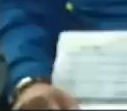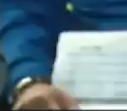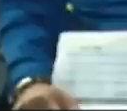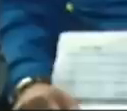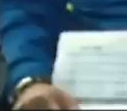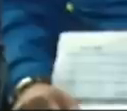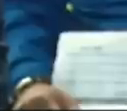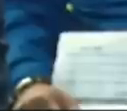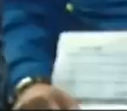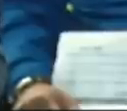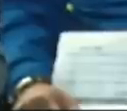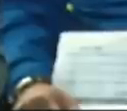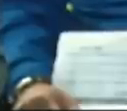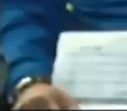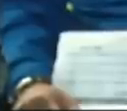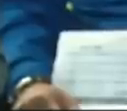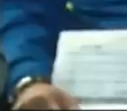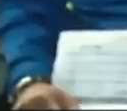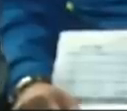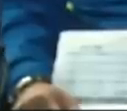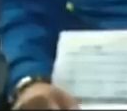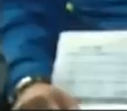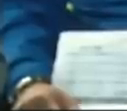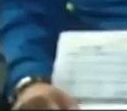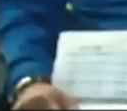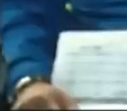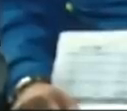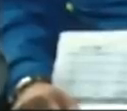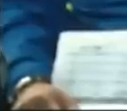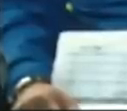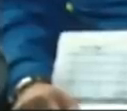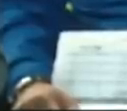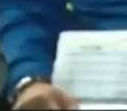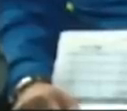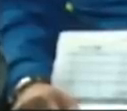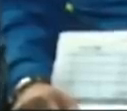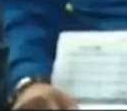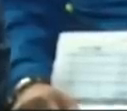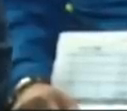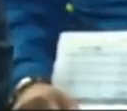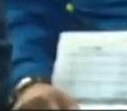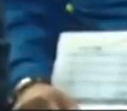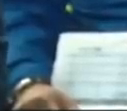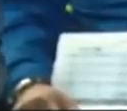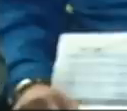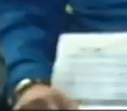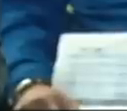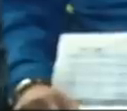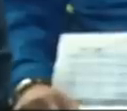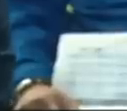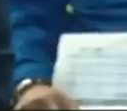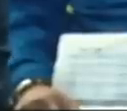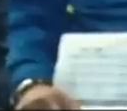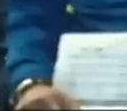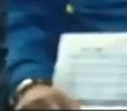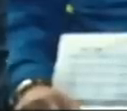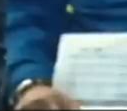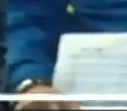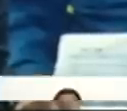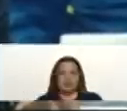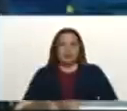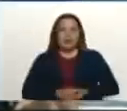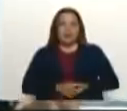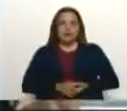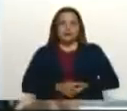las mil sanciones en contra de nuestra economía, de nuestro petróleo, de nuestro oro y en contra de las personas también. En segundo lugar, el